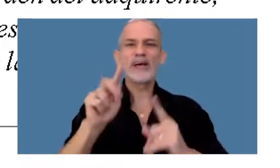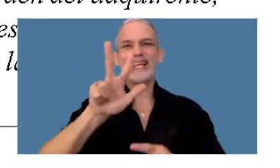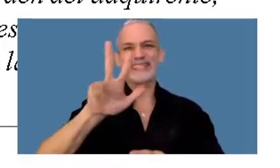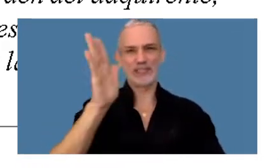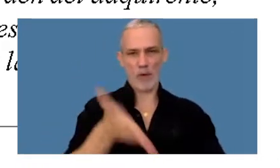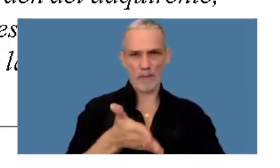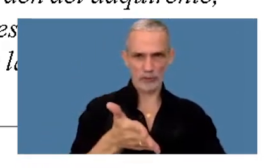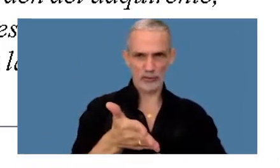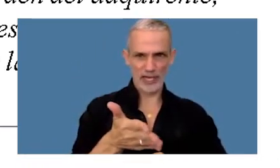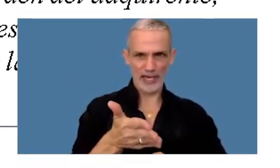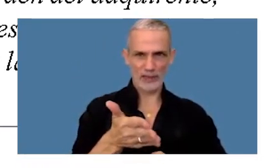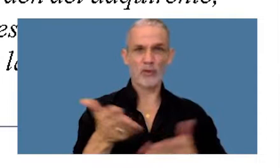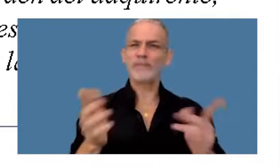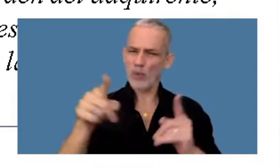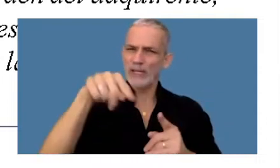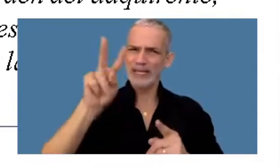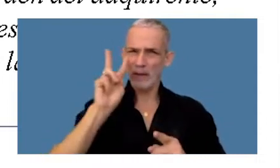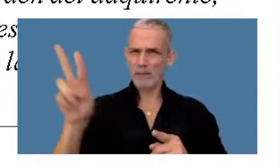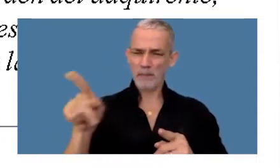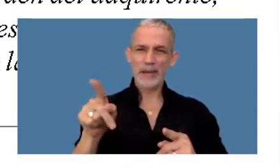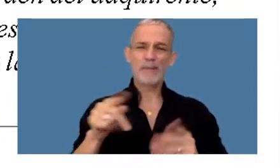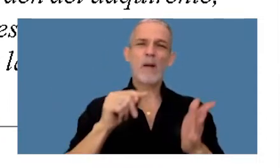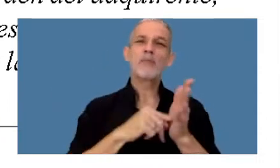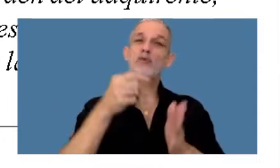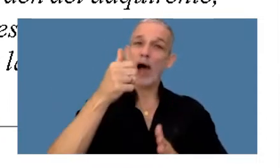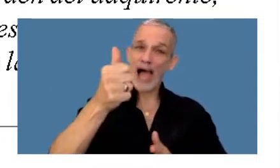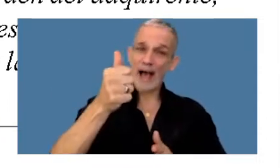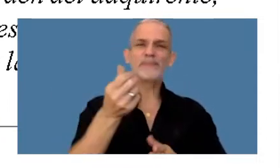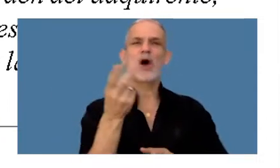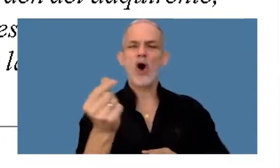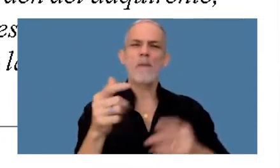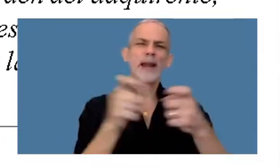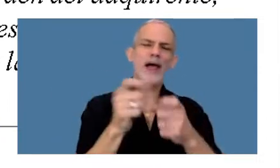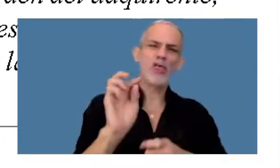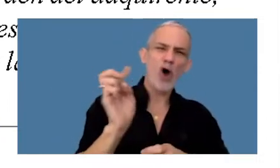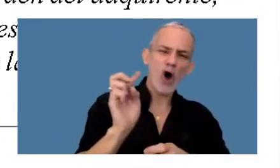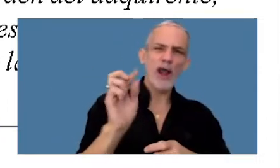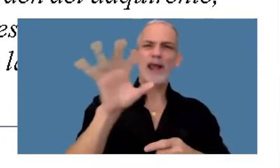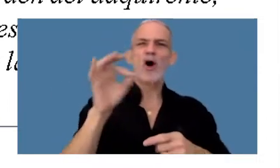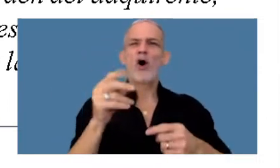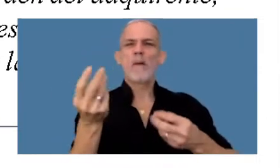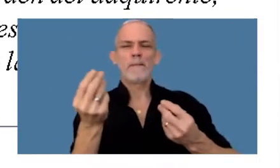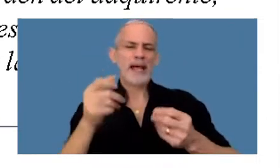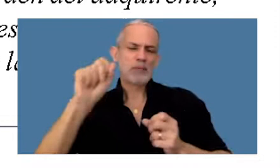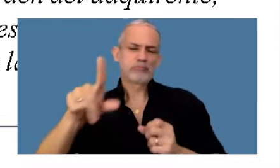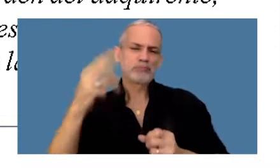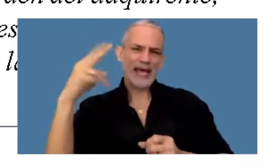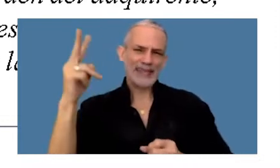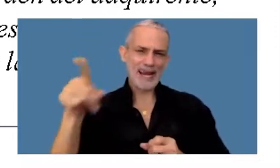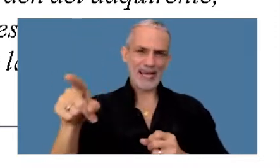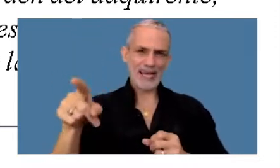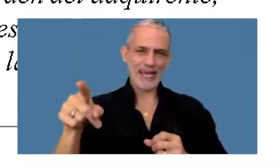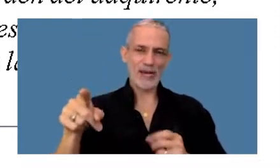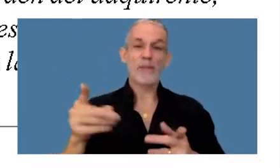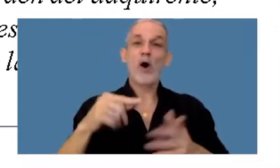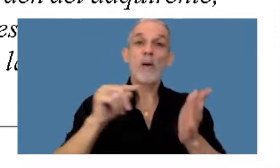35%, como ustedes ven, para el inciso A, compra de billetes o divisas en moneda extranjera, pero